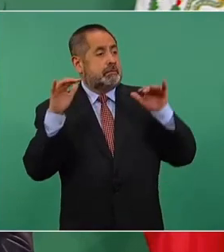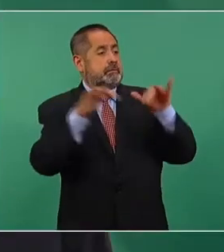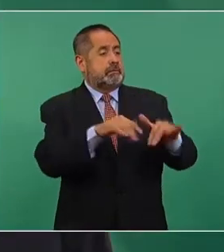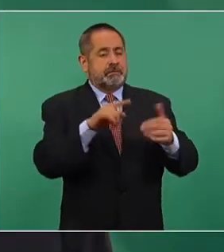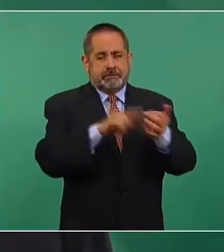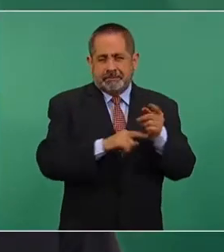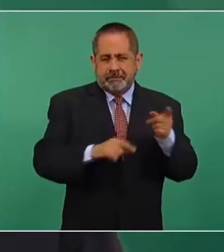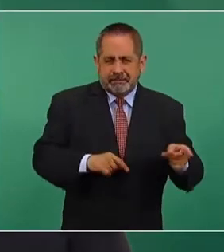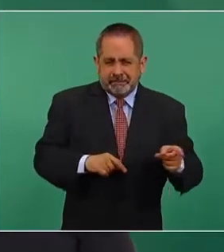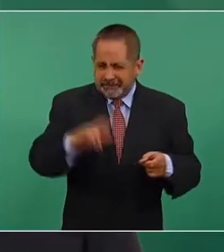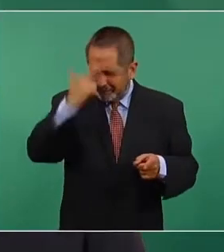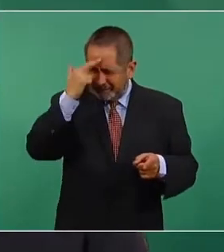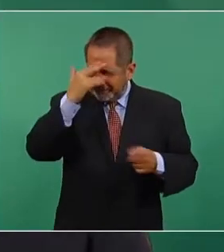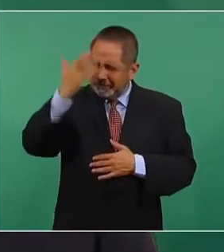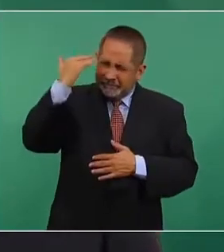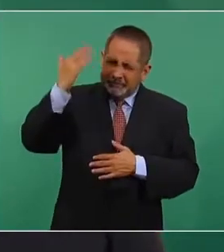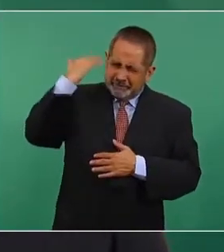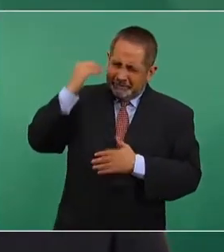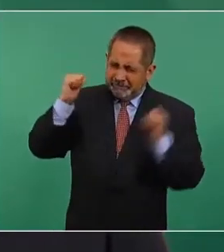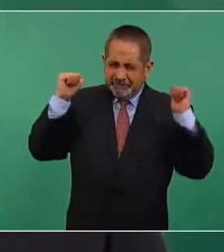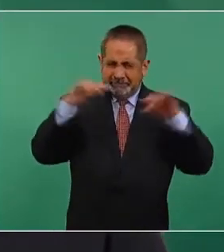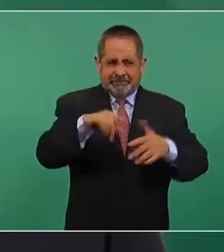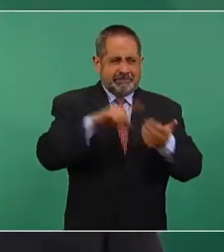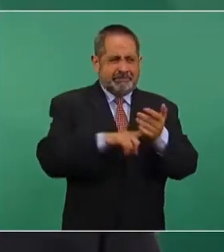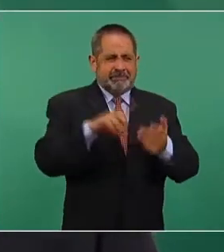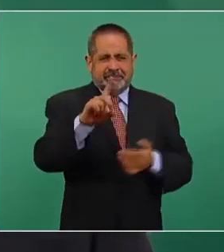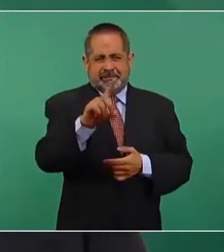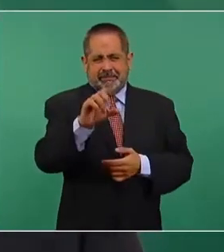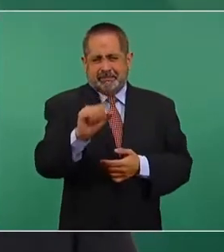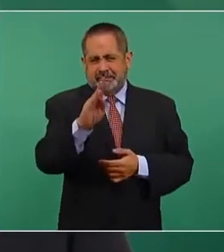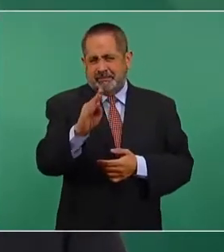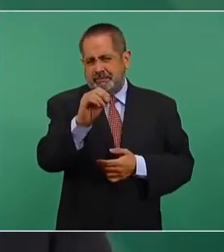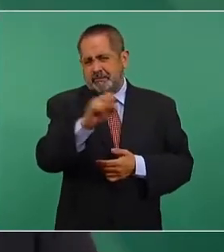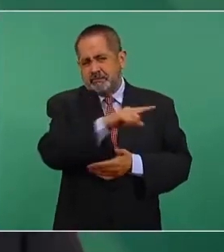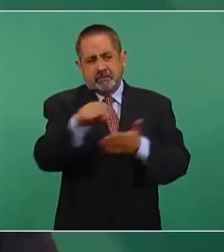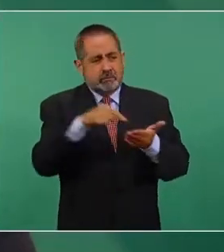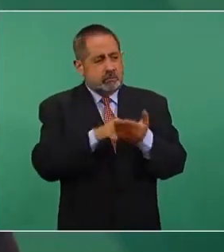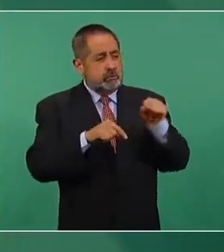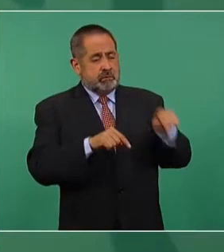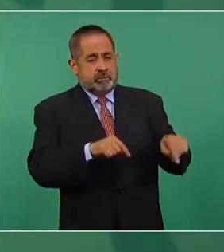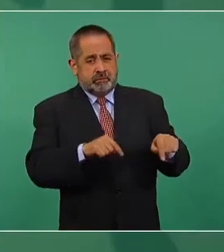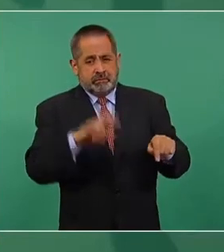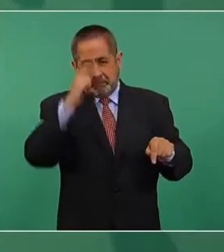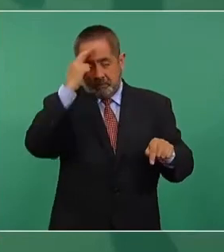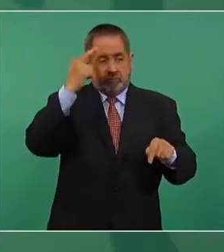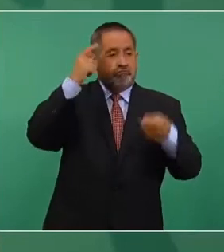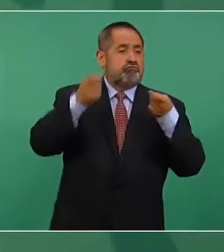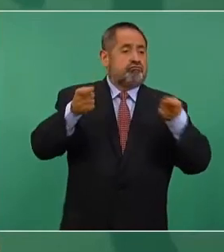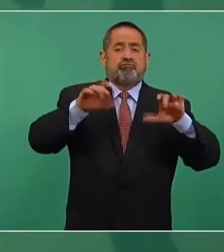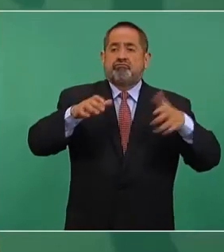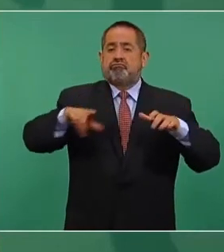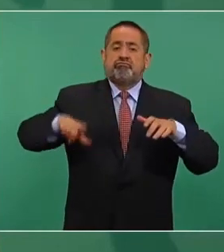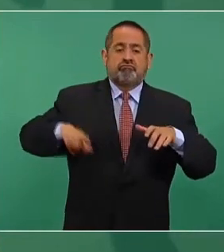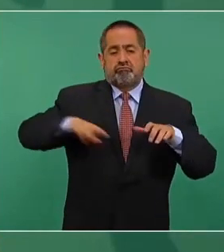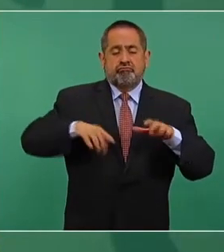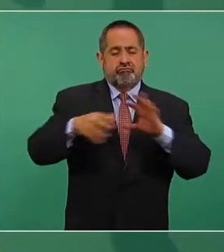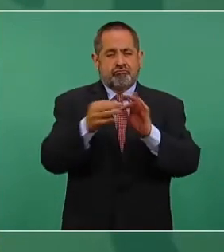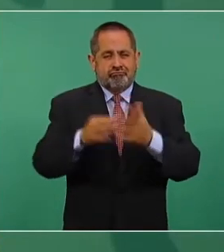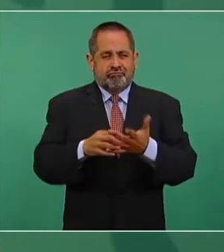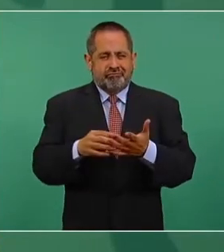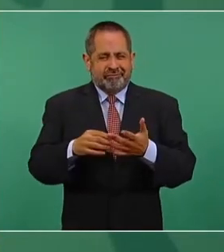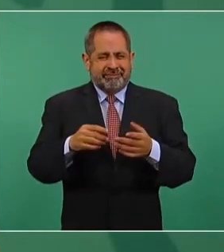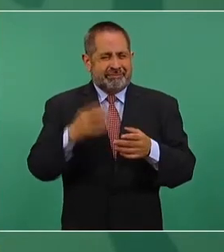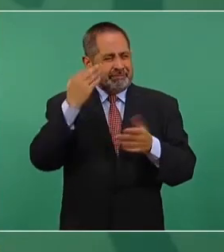¿Se acuerdan las cumbres de Davos de los tecnócratas y